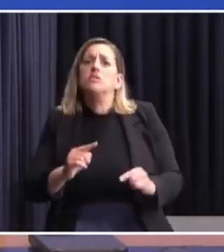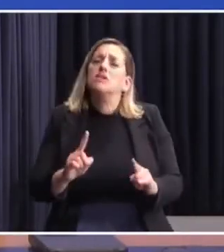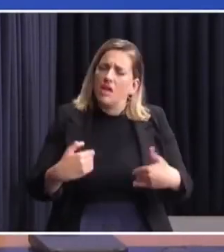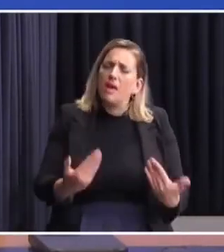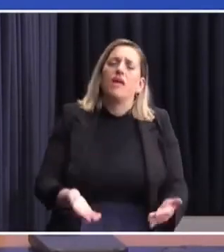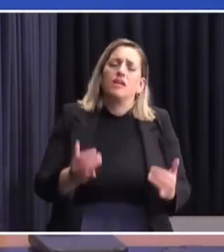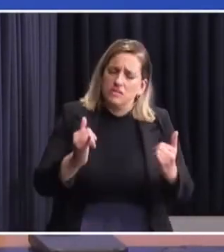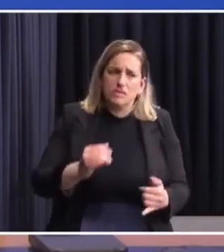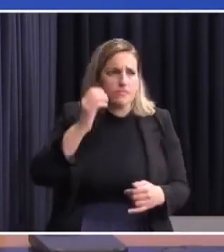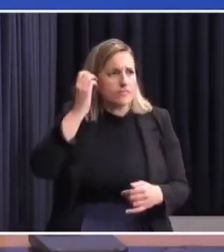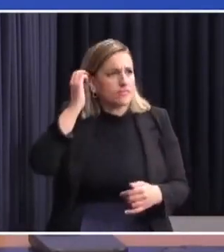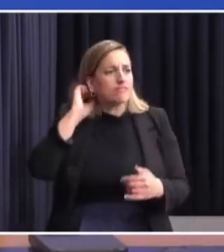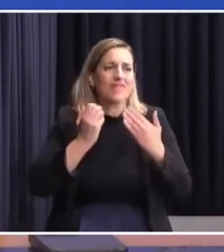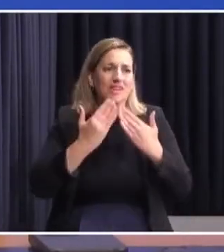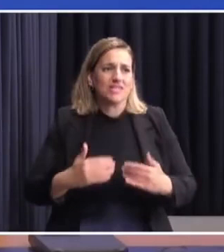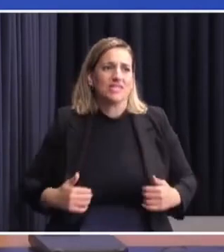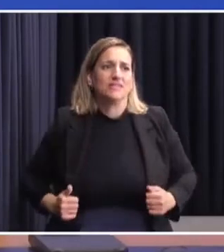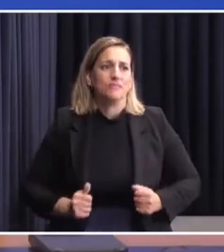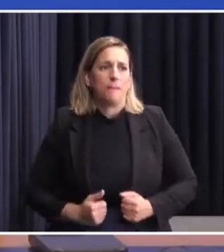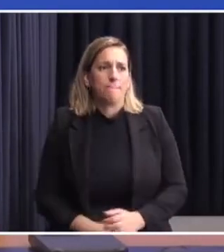dado sí o sí. Gracias. A ti.